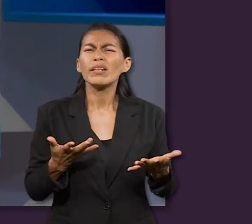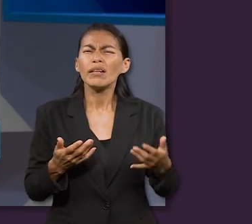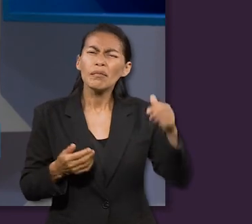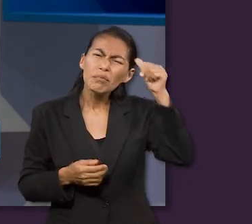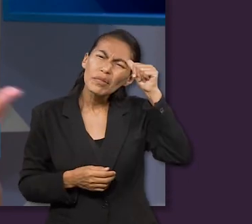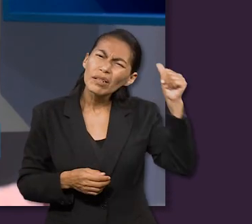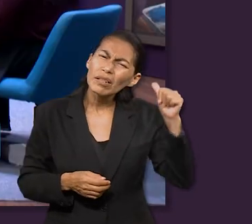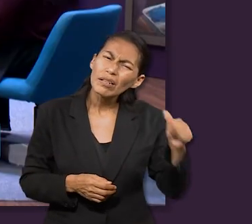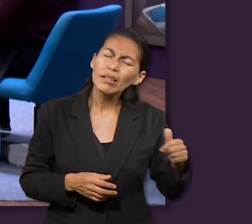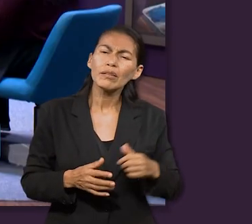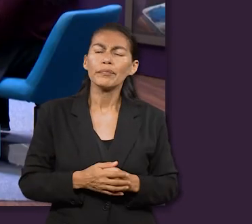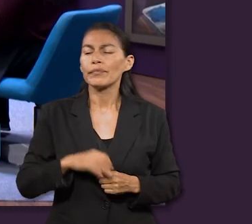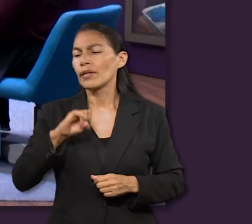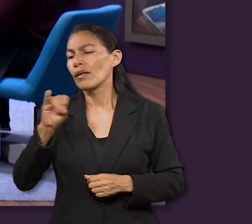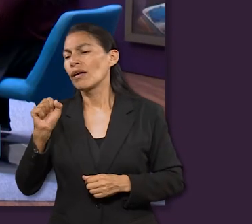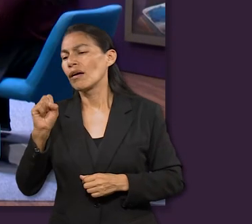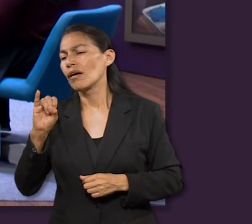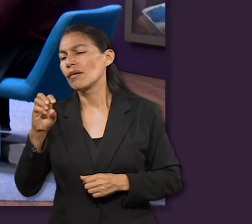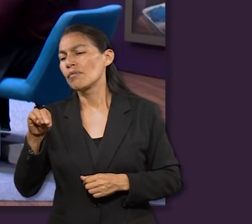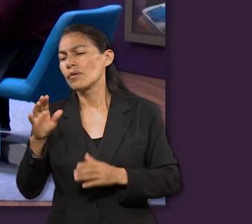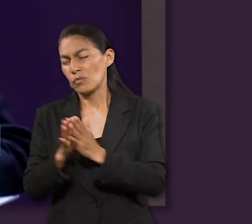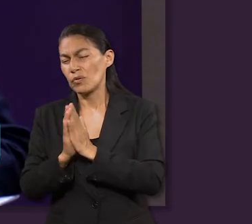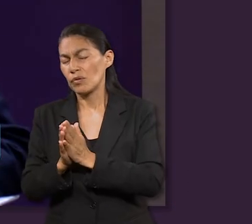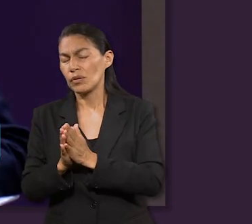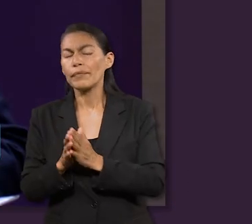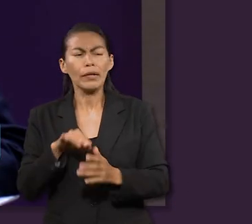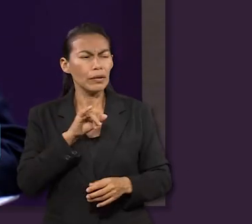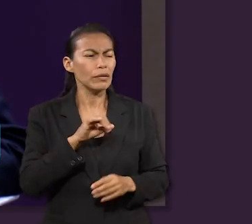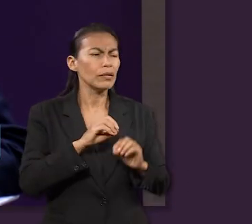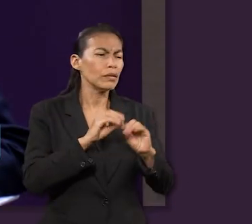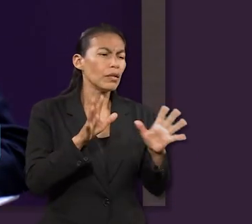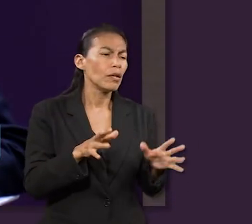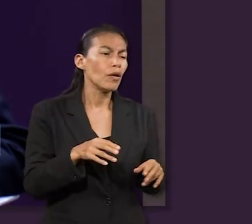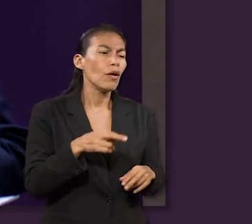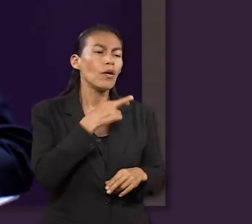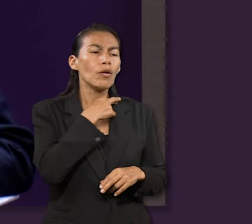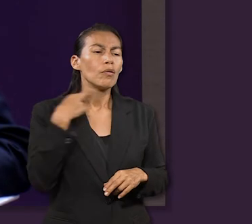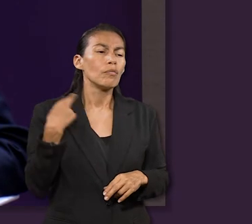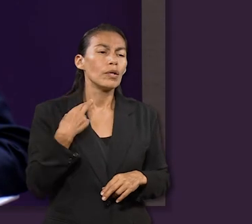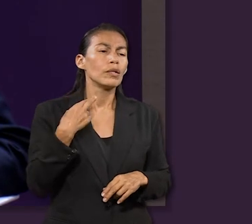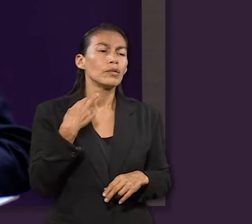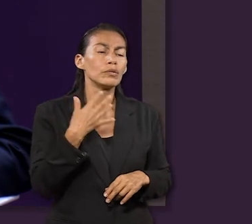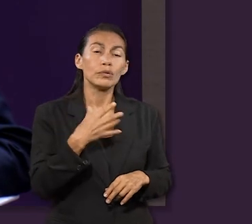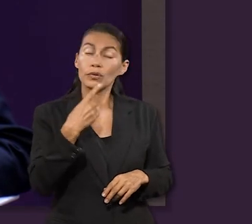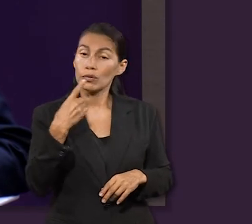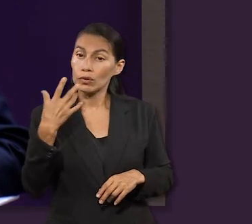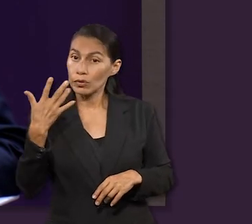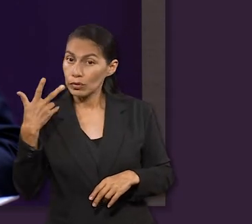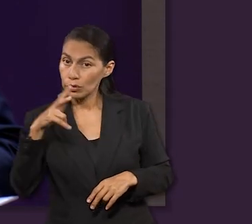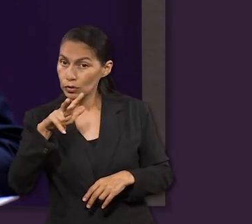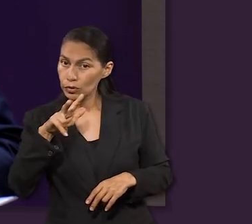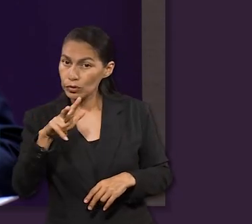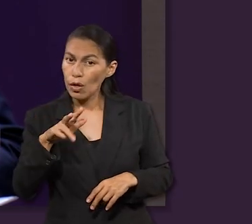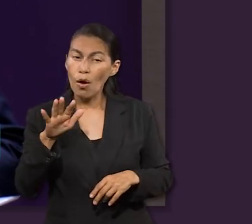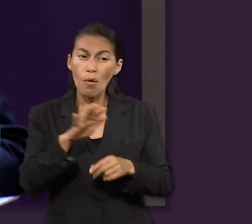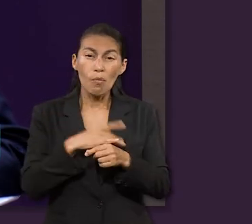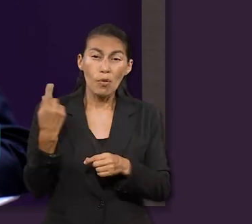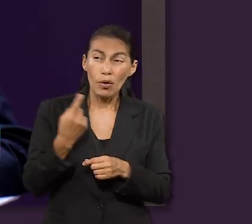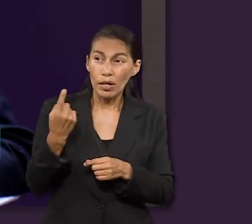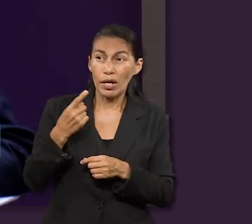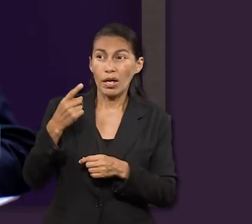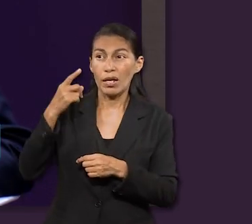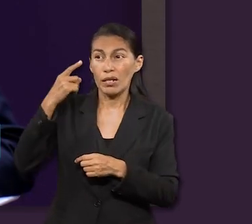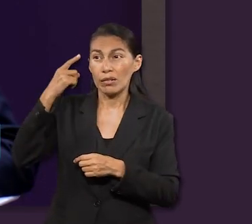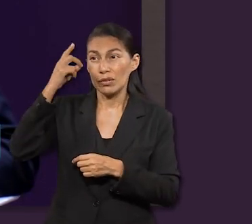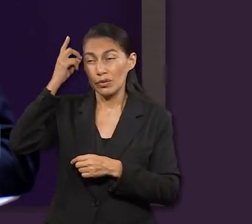pecado. Así que Jaime, ¿nos puedes comentar? Sí, el versículo de primera, perdón, Romanos 1, 18, dice, Porque la ira de